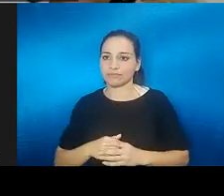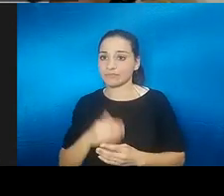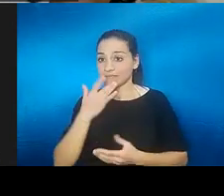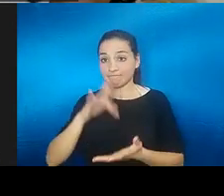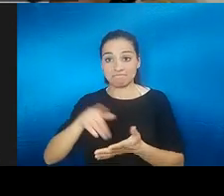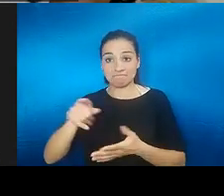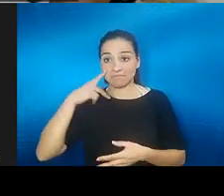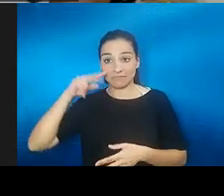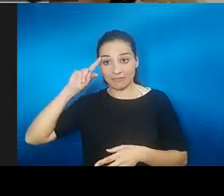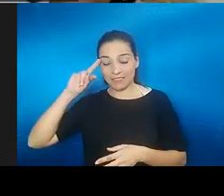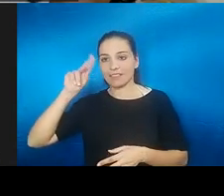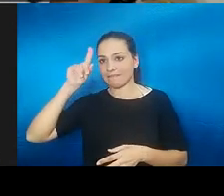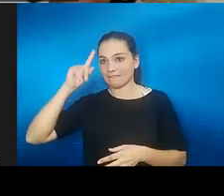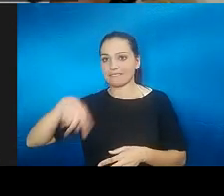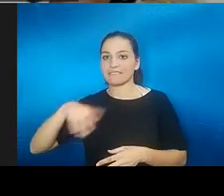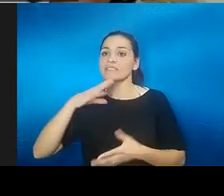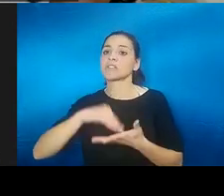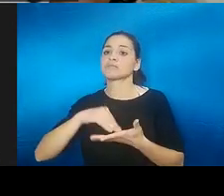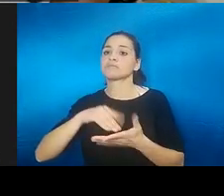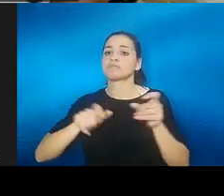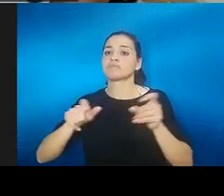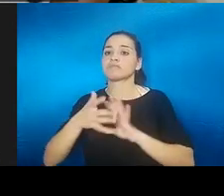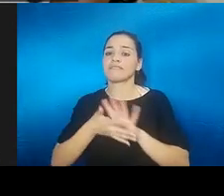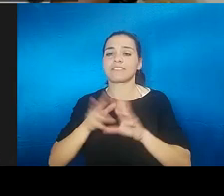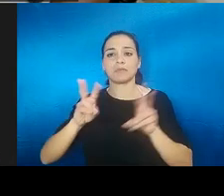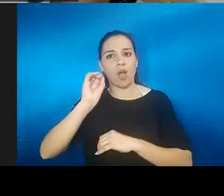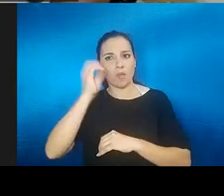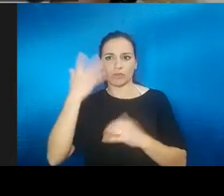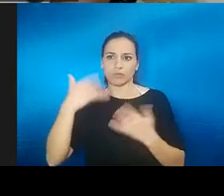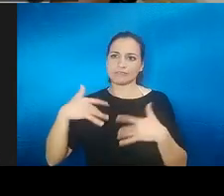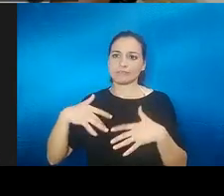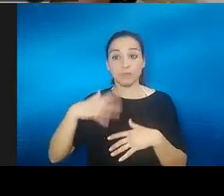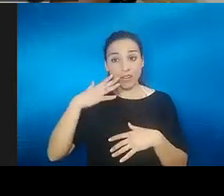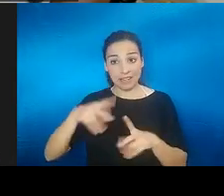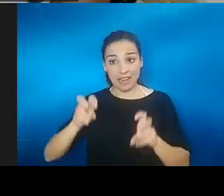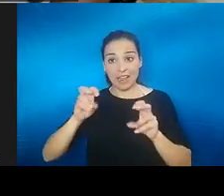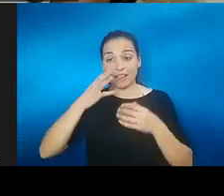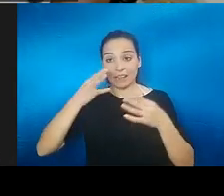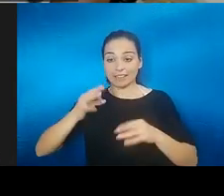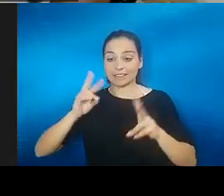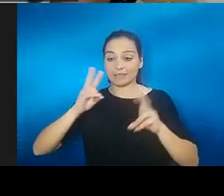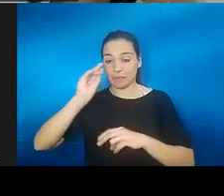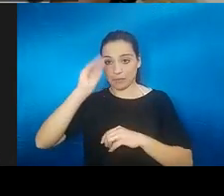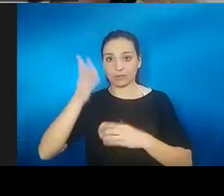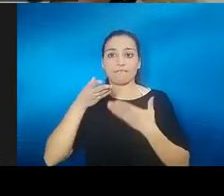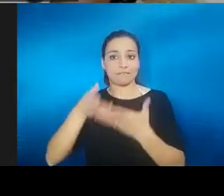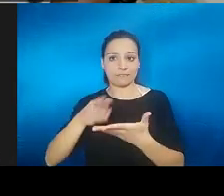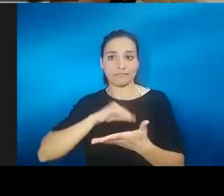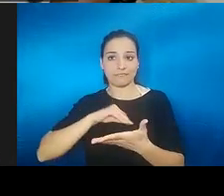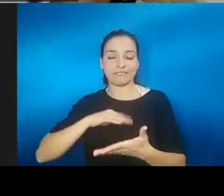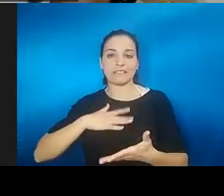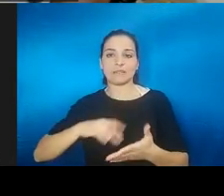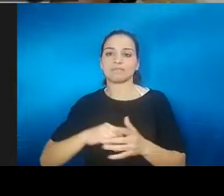experimentado y que a veces se habla un poco mal de lo virtual o tal, pero que puede ayudar mucho. A mí personalmente también ya aprovecho que